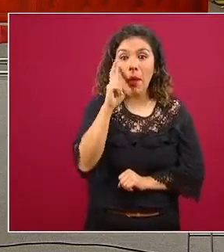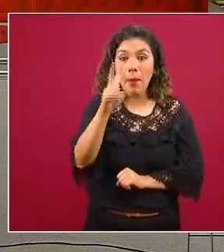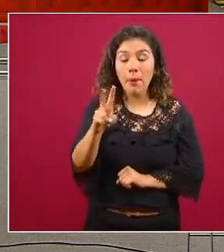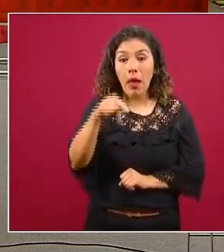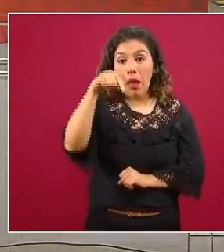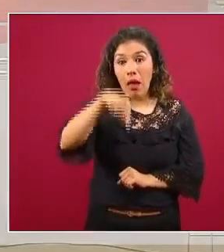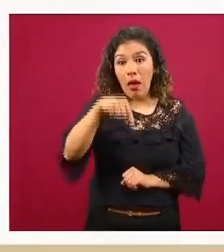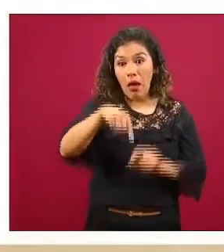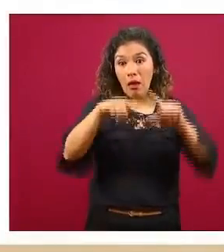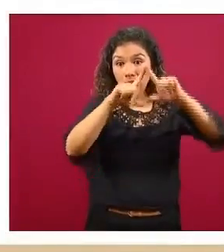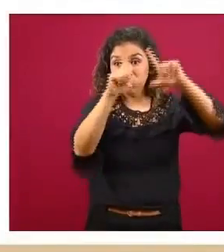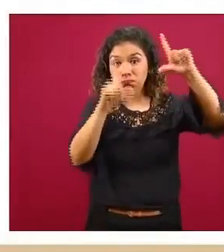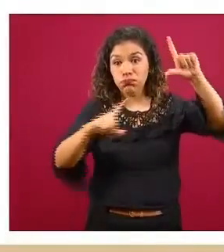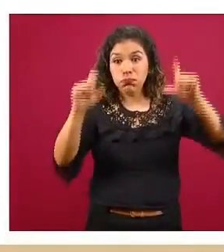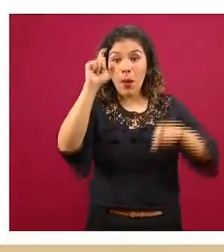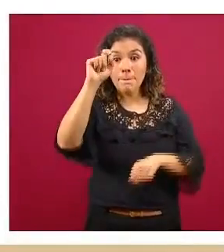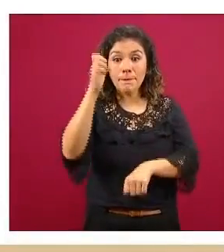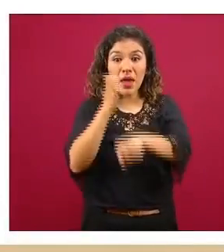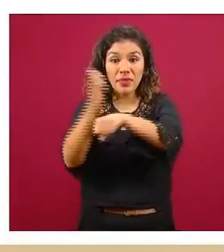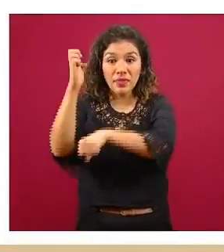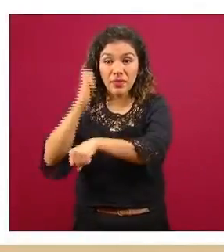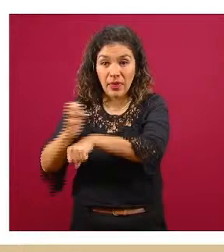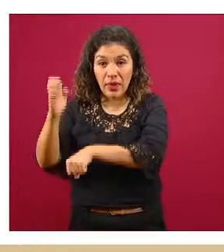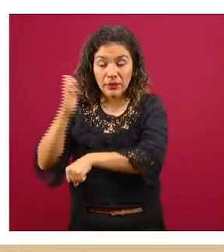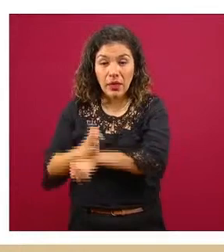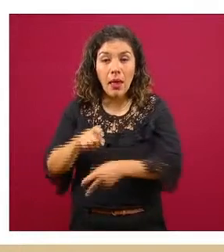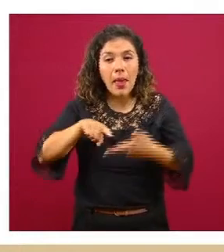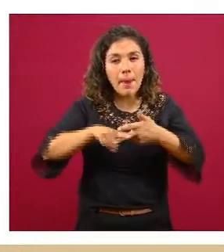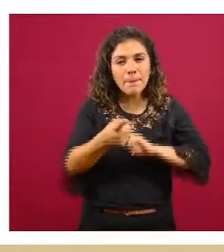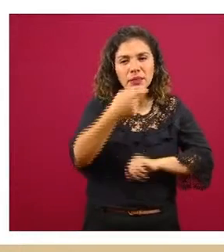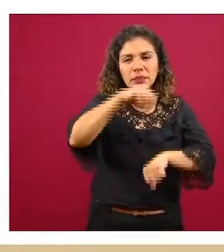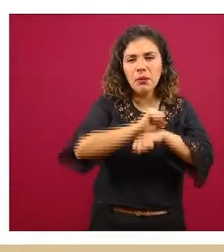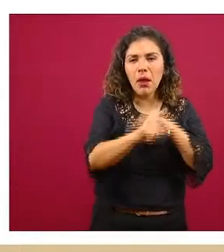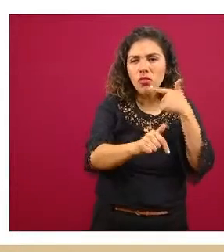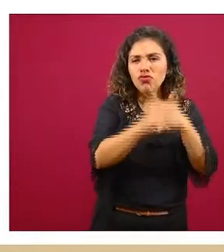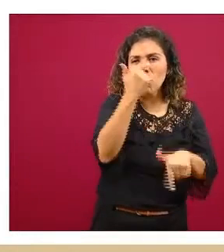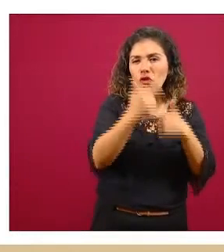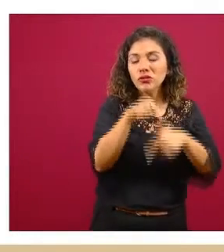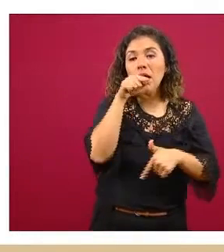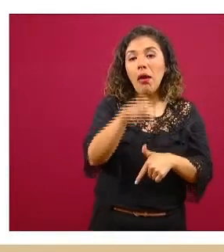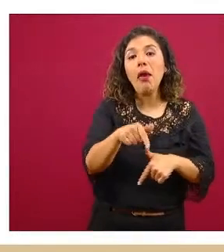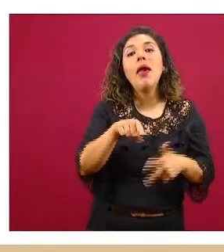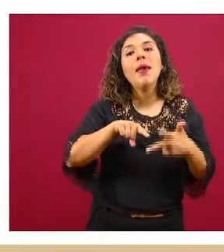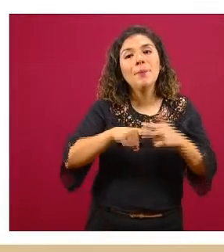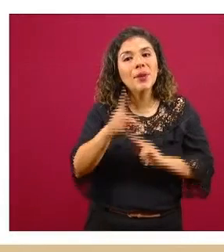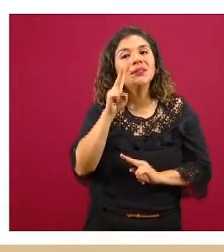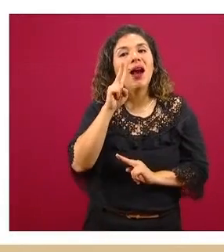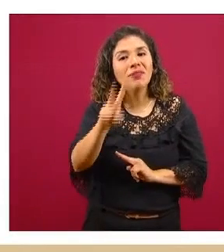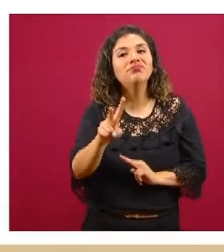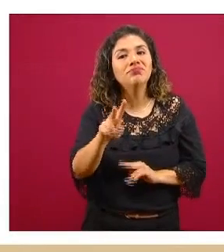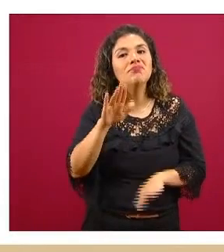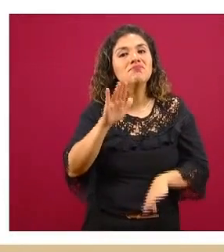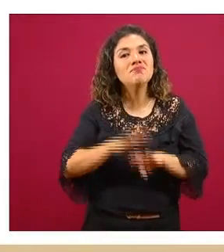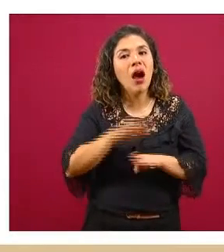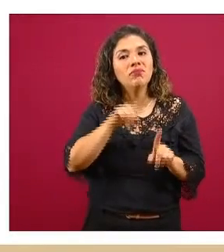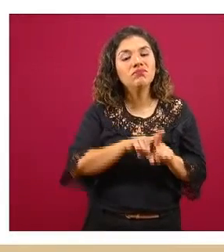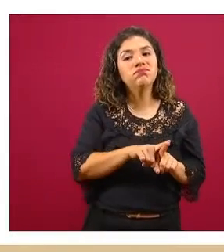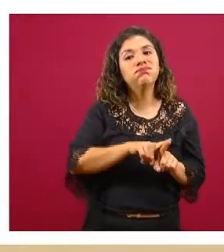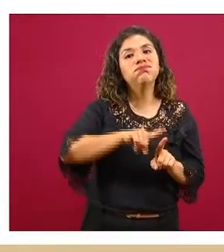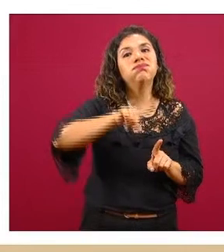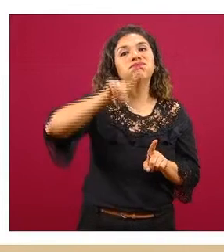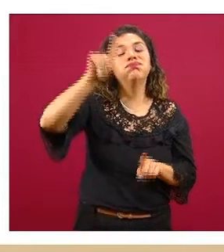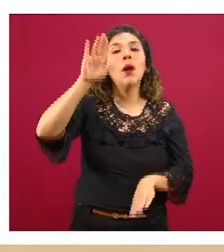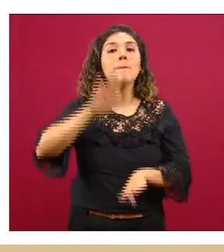curva nacional de estos 20 estados pues más o menos a partir de la semana 12 es cuando se empieza a ver un claro ascenso un claro